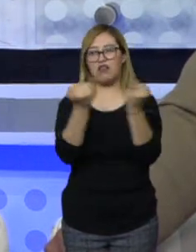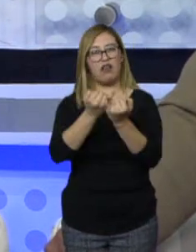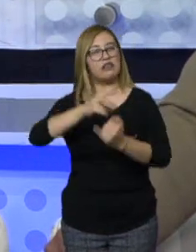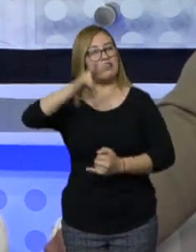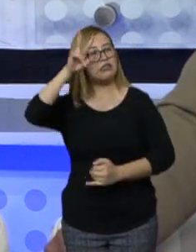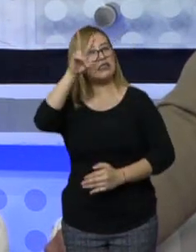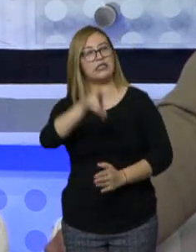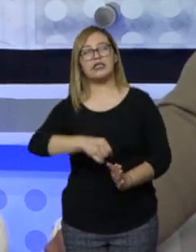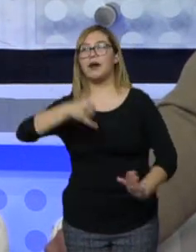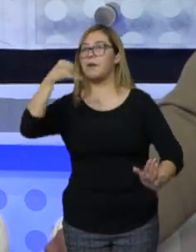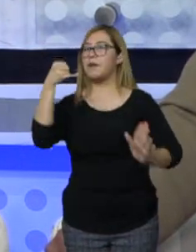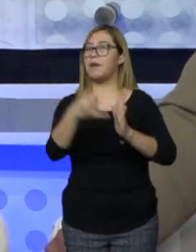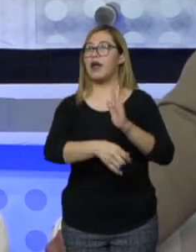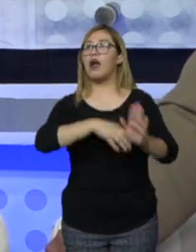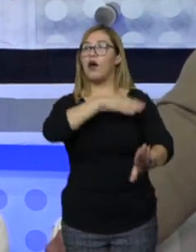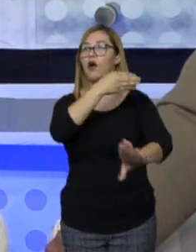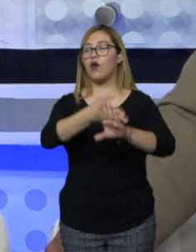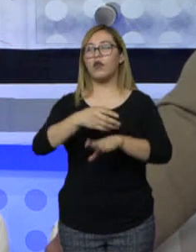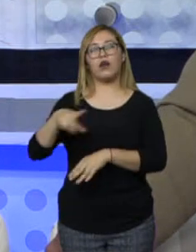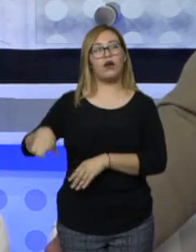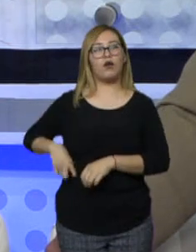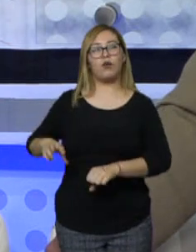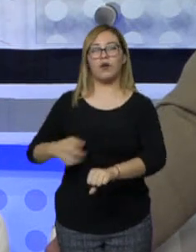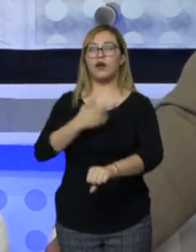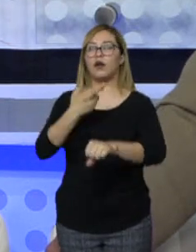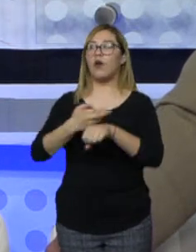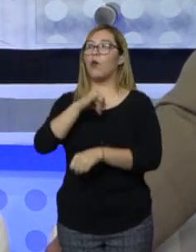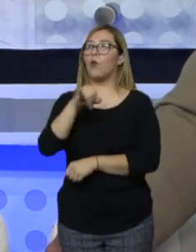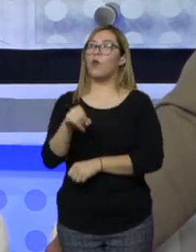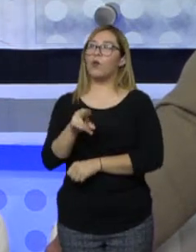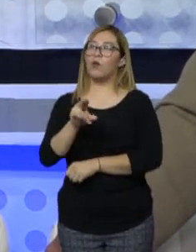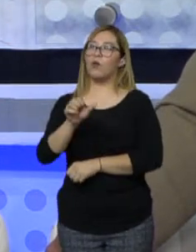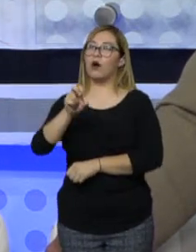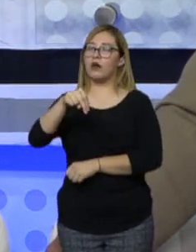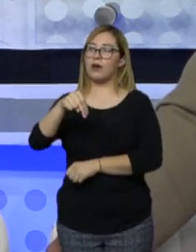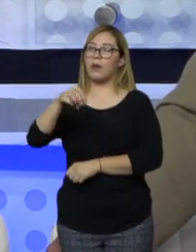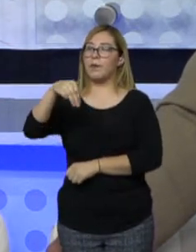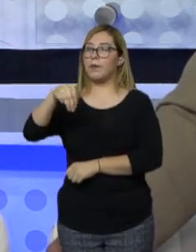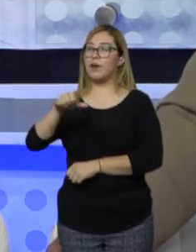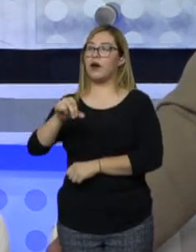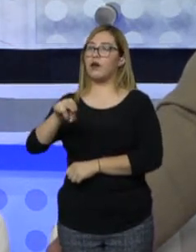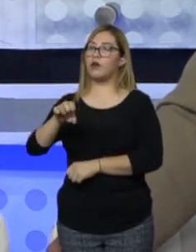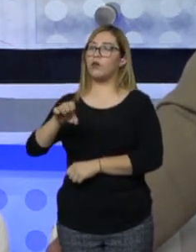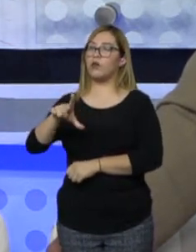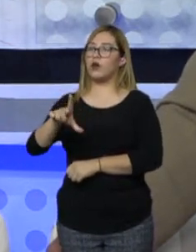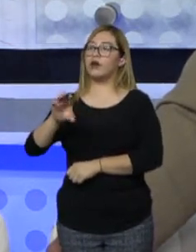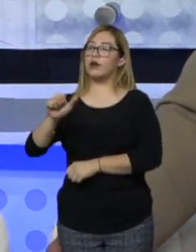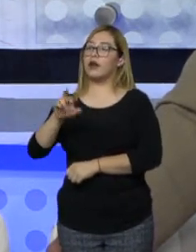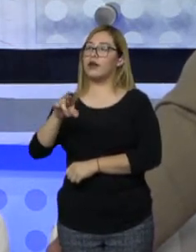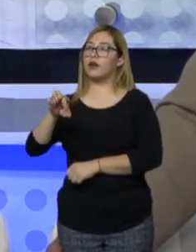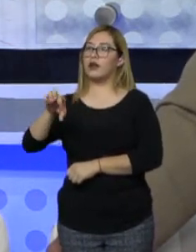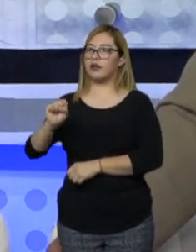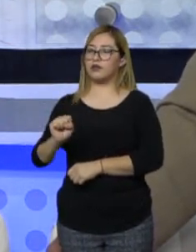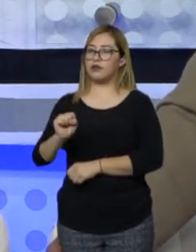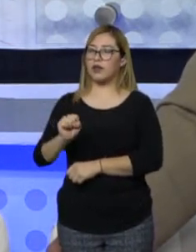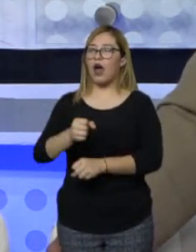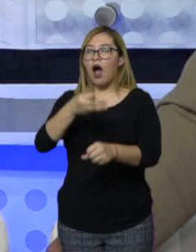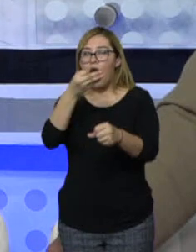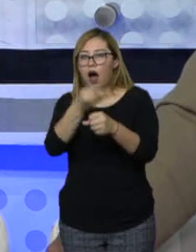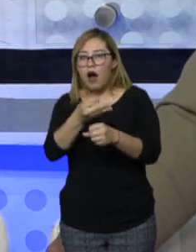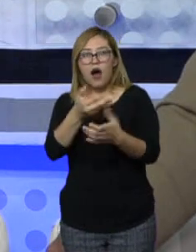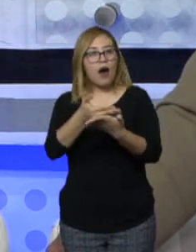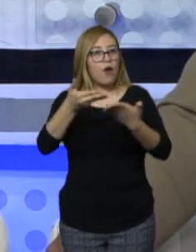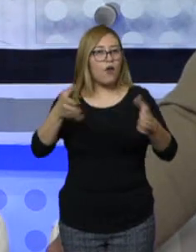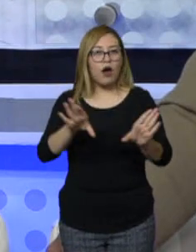todo a Juan Manuel Carreras López, le fue como en feria, ¿no? Curiosamente empieza como a ponerse terza la relación